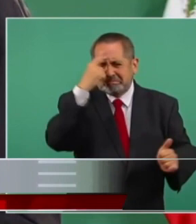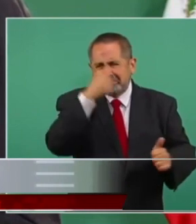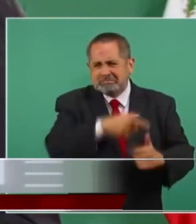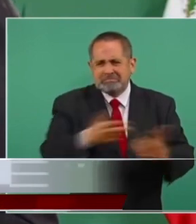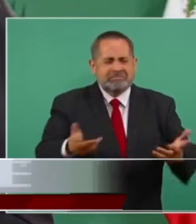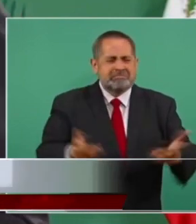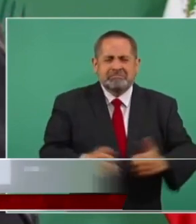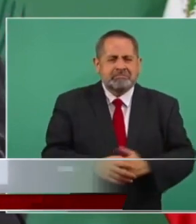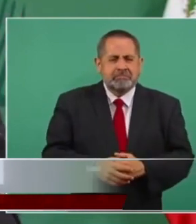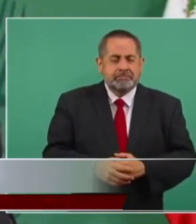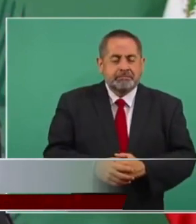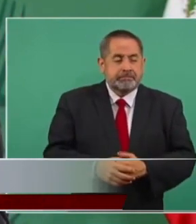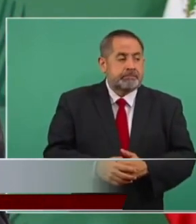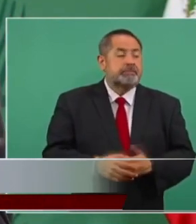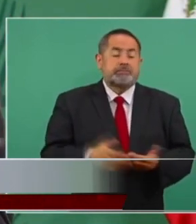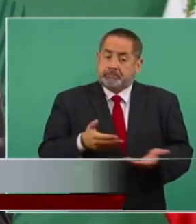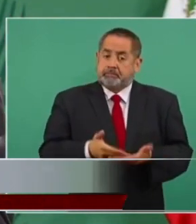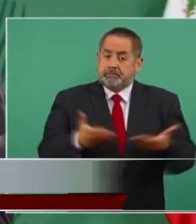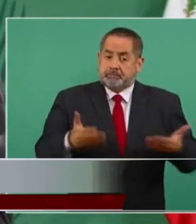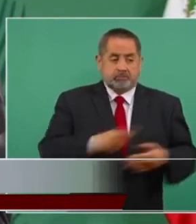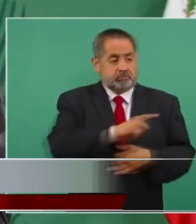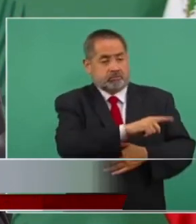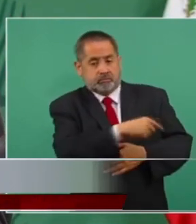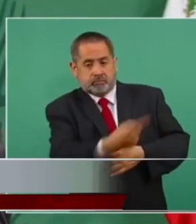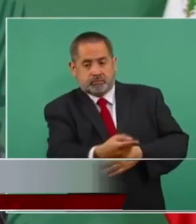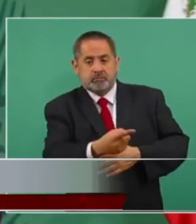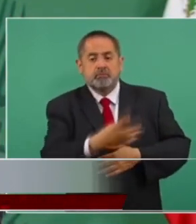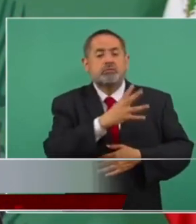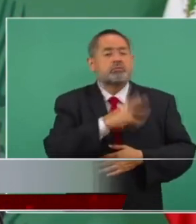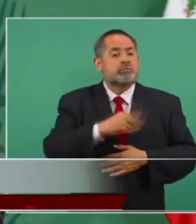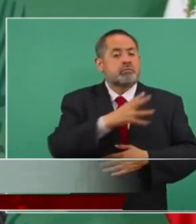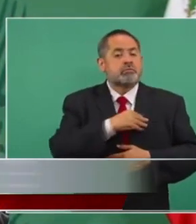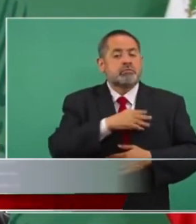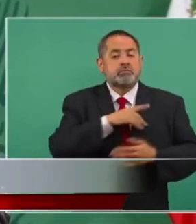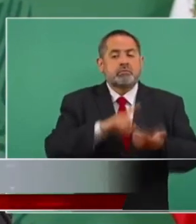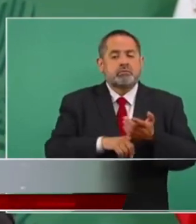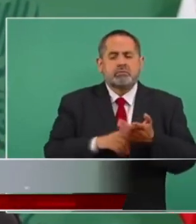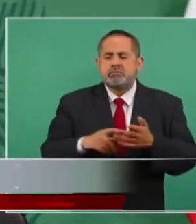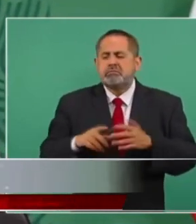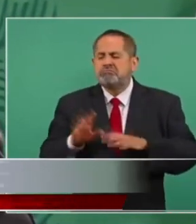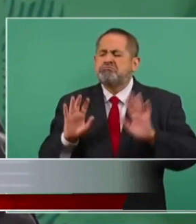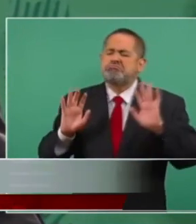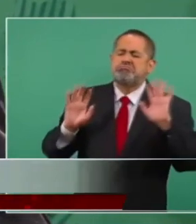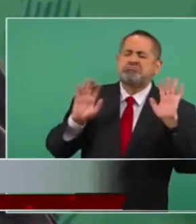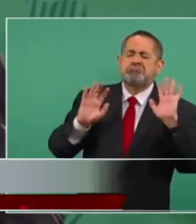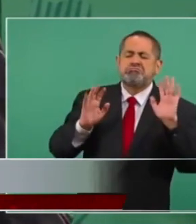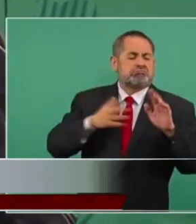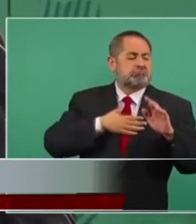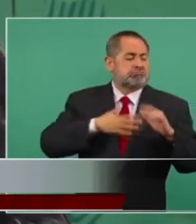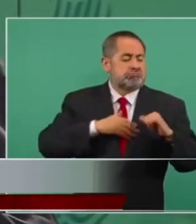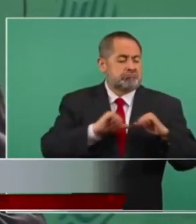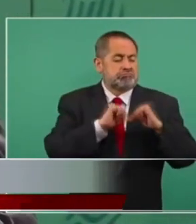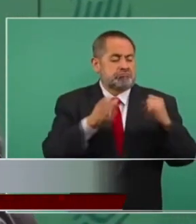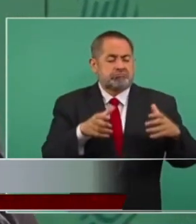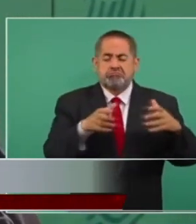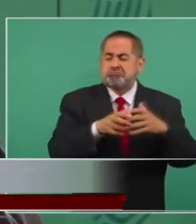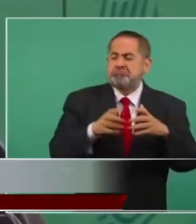ahora ahora que el hijo declara de que no va a participar su organización